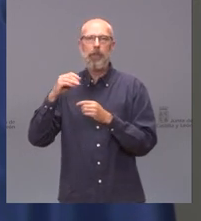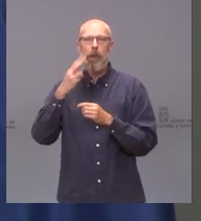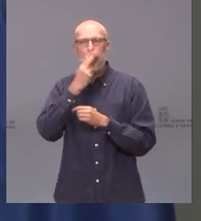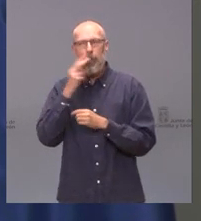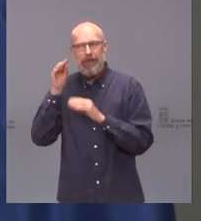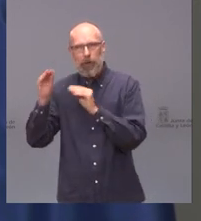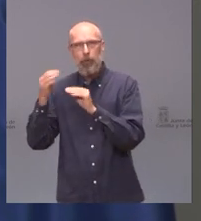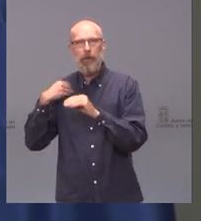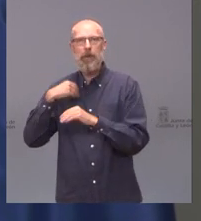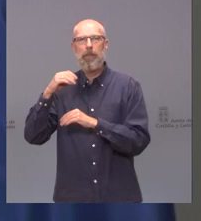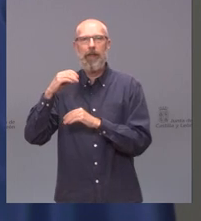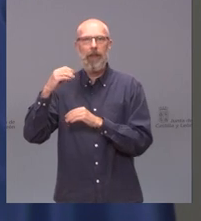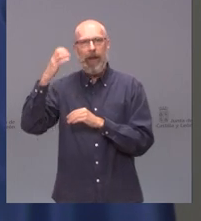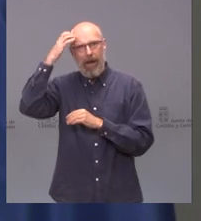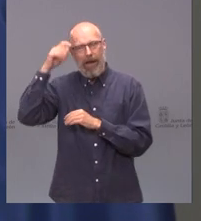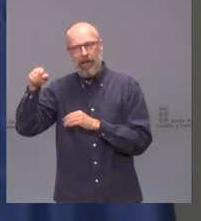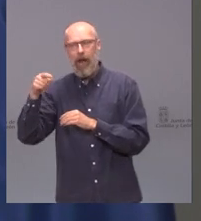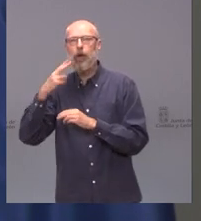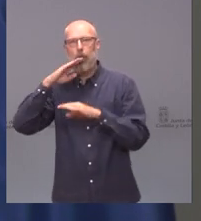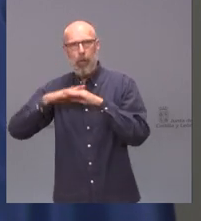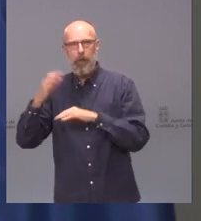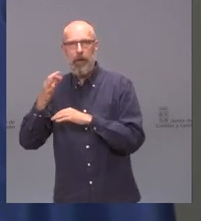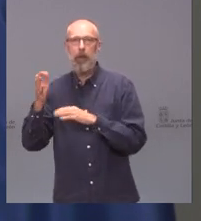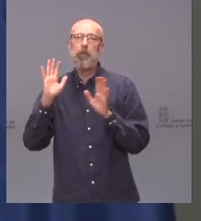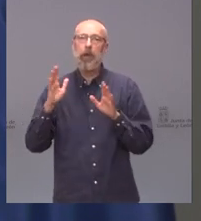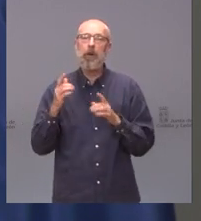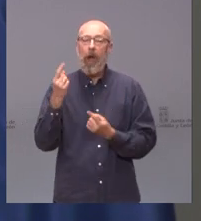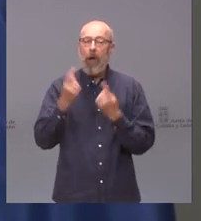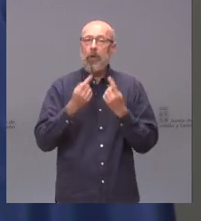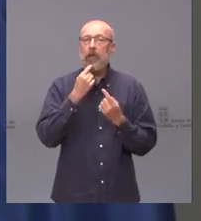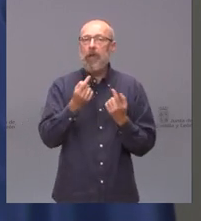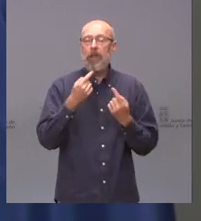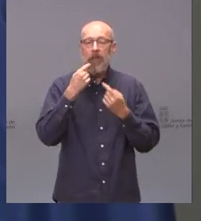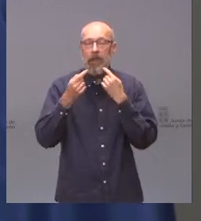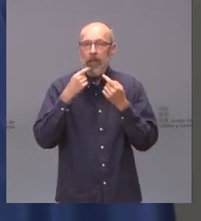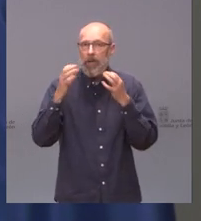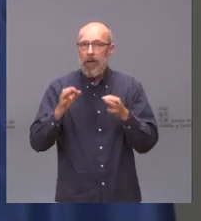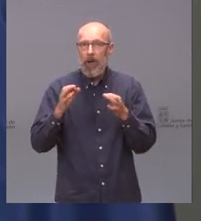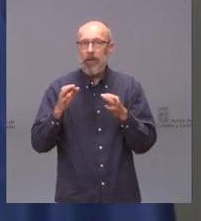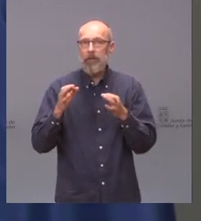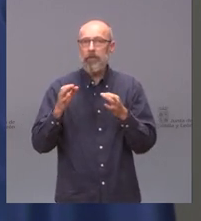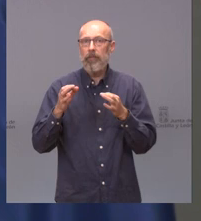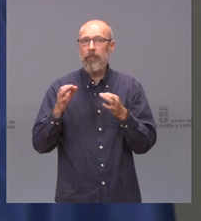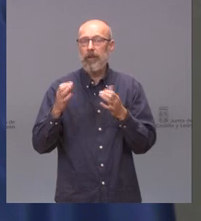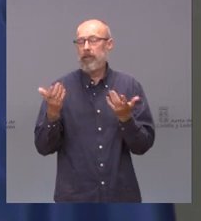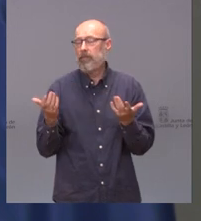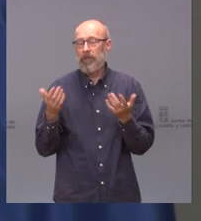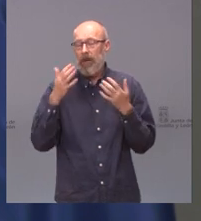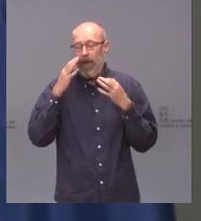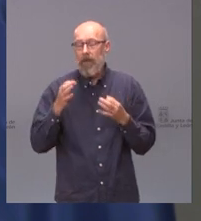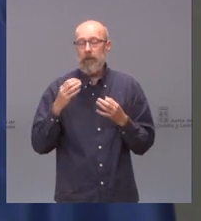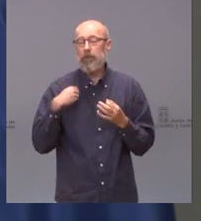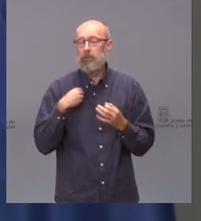pero aquí hay gente predicando hay gente trabajando y yo lo que espero